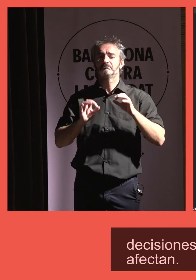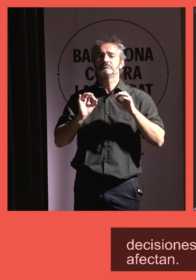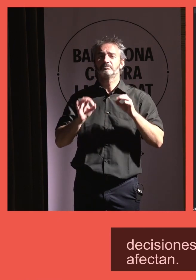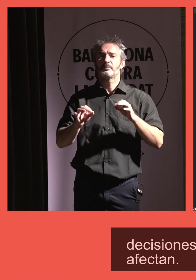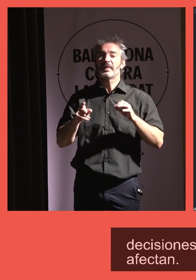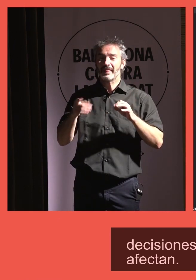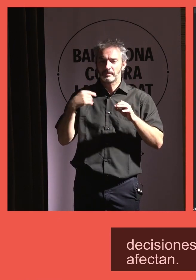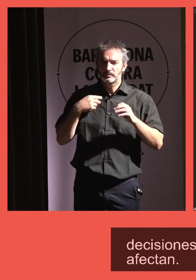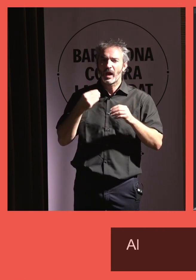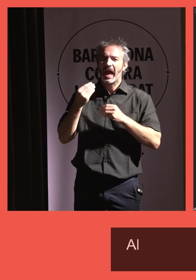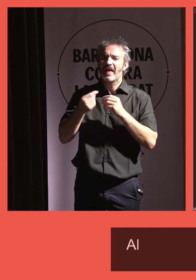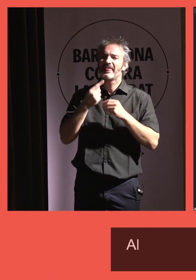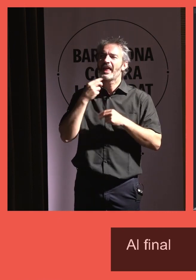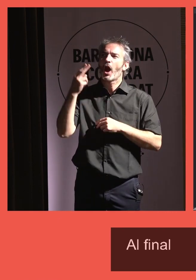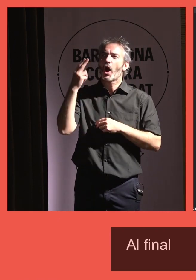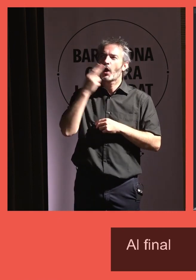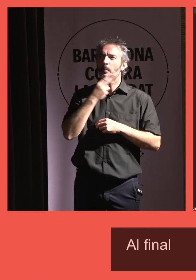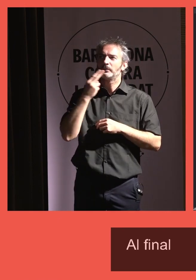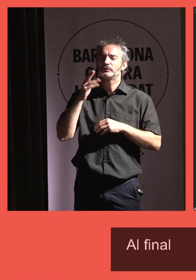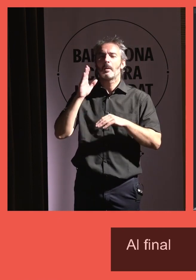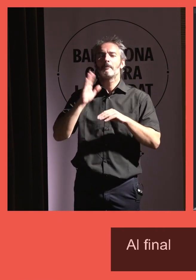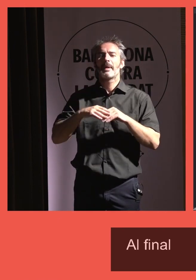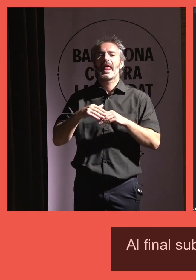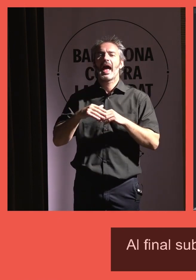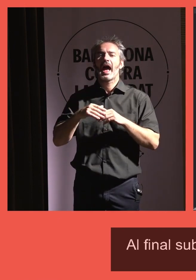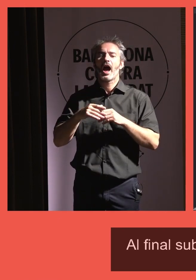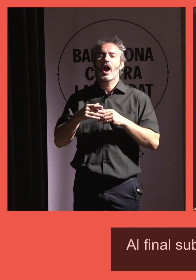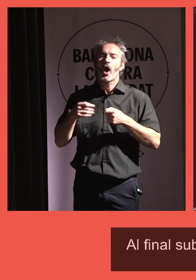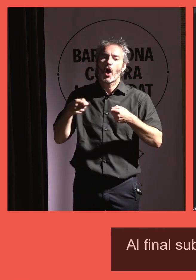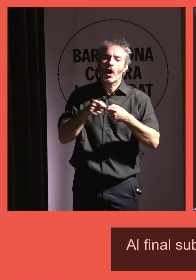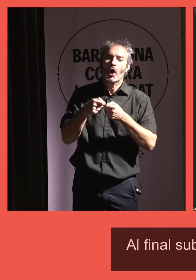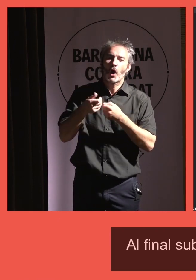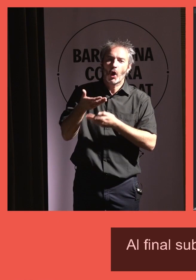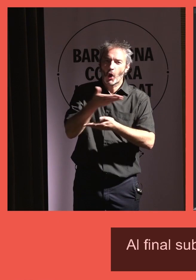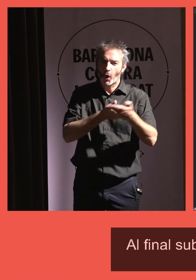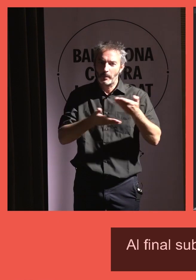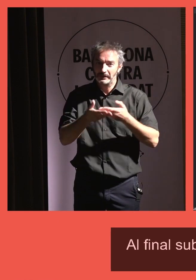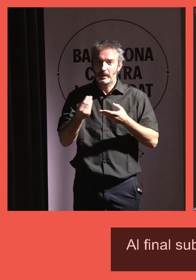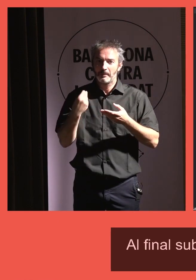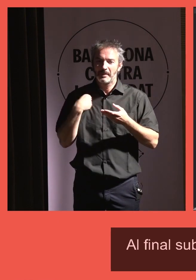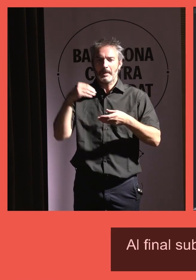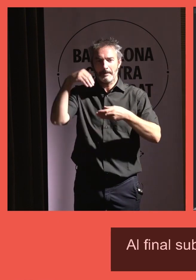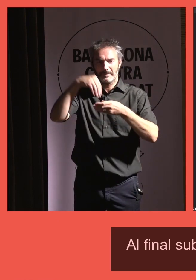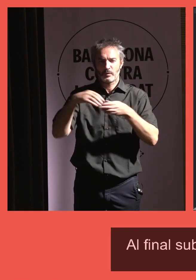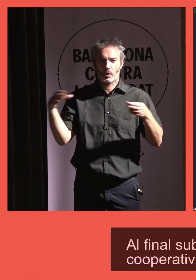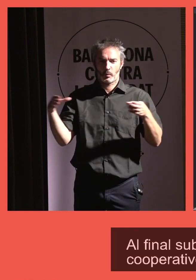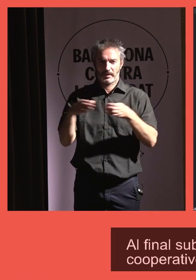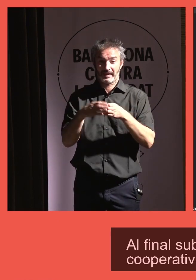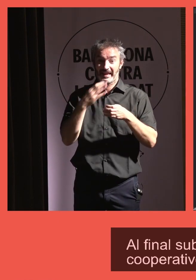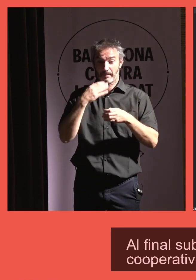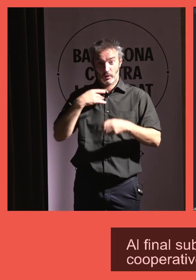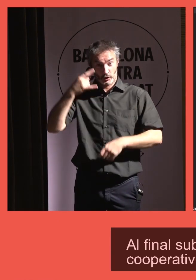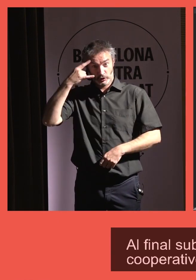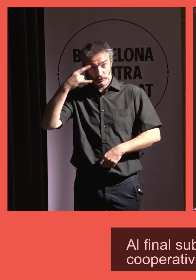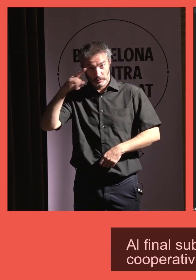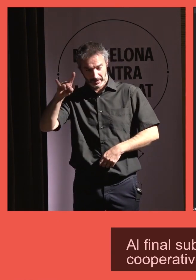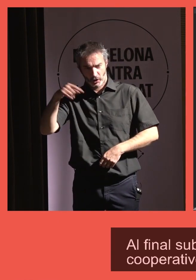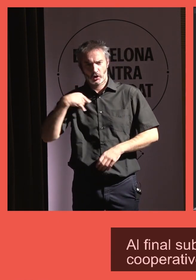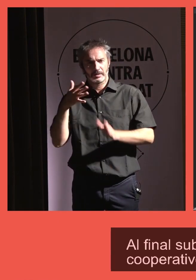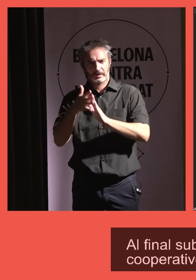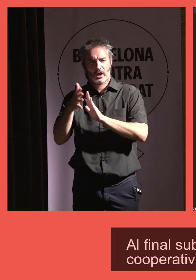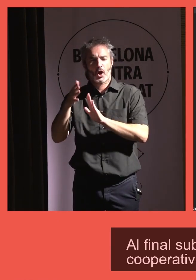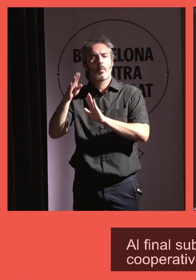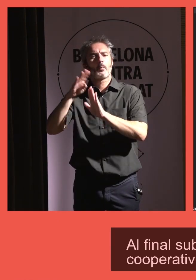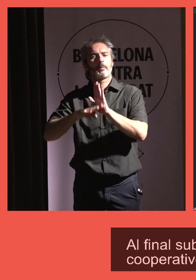es el compromiso cooperativo de todas las personas que viven en una misma comunidad. Salamanca, y ya pasamos al programa